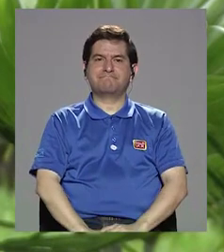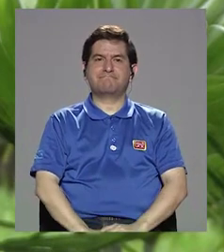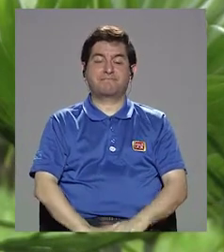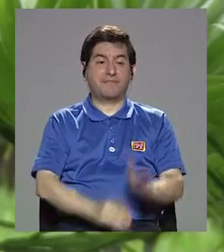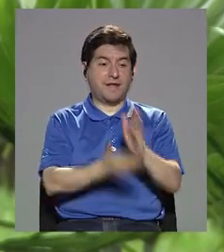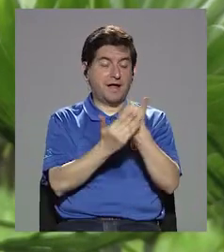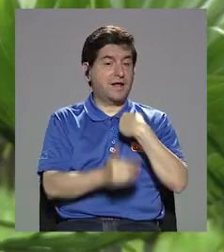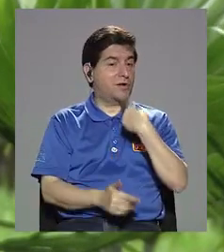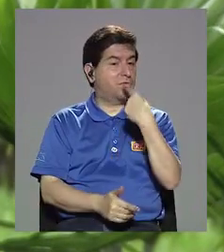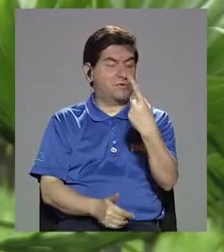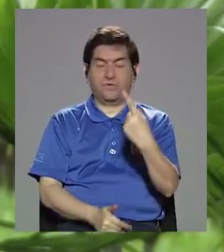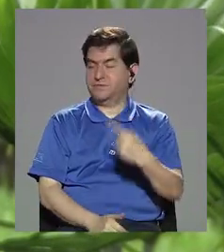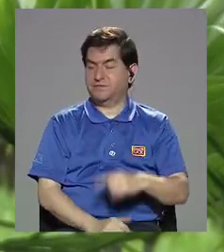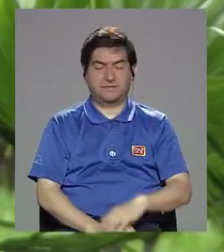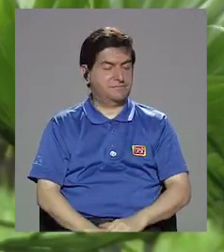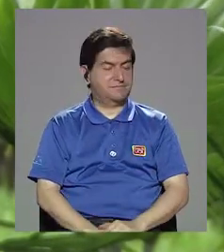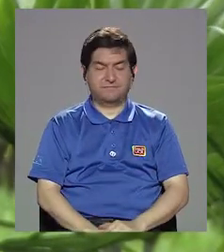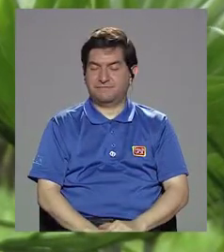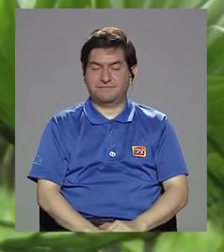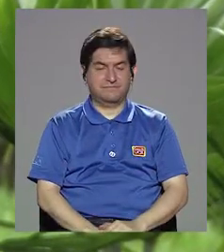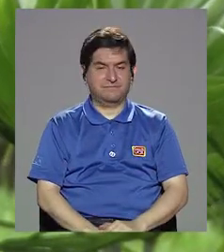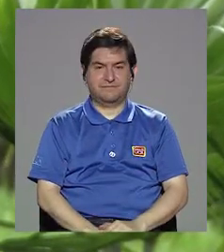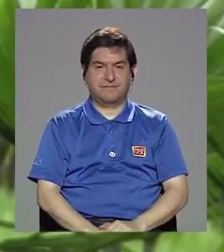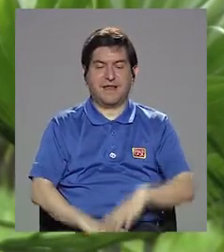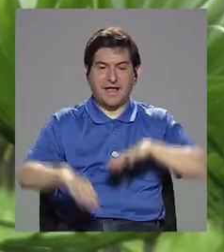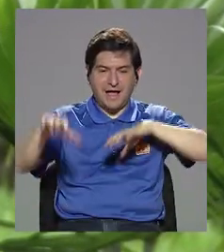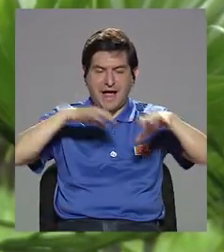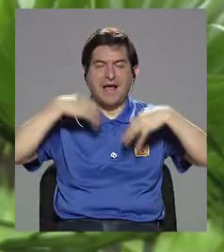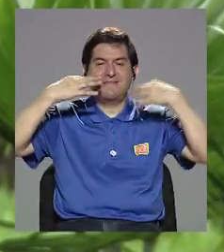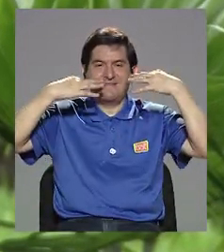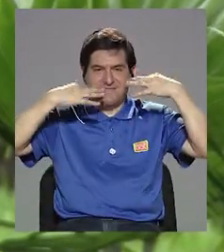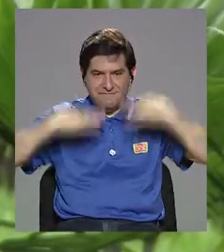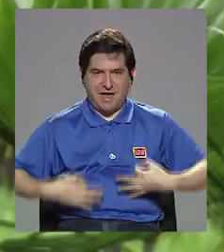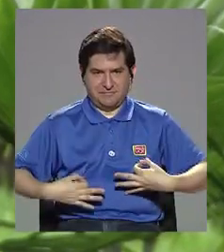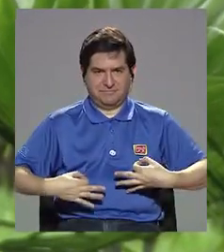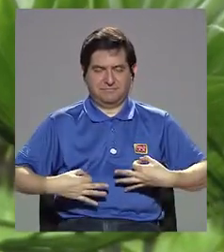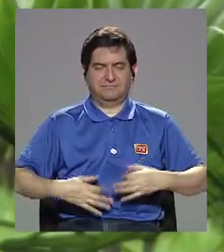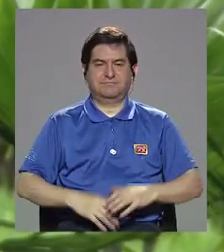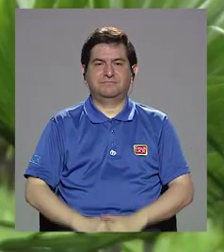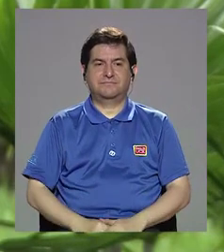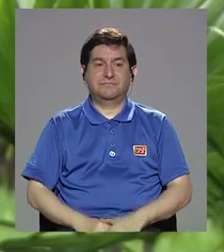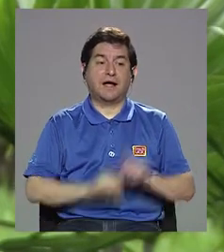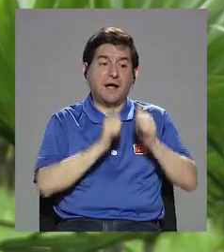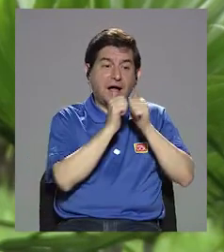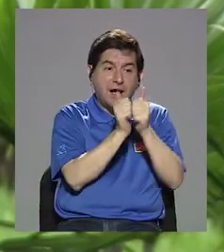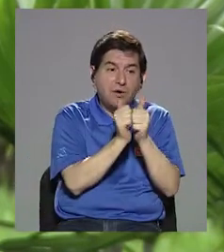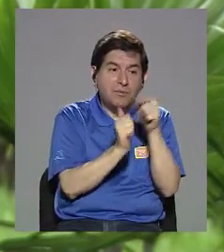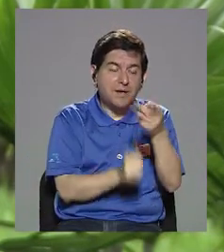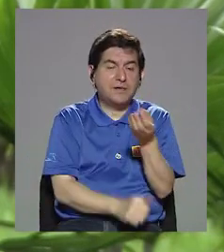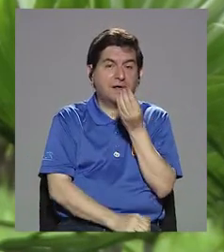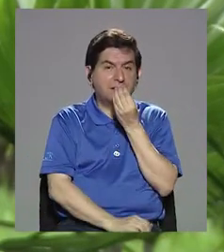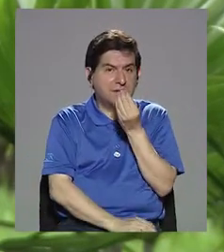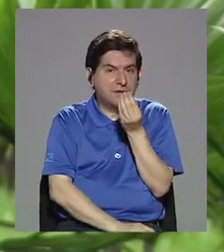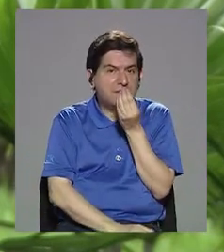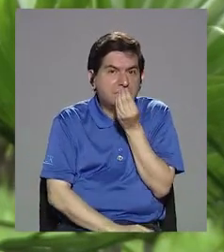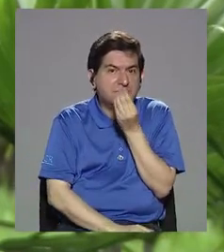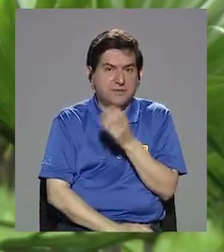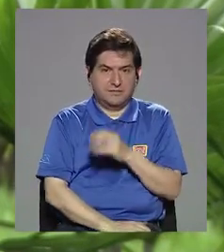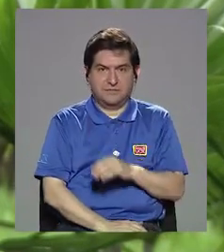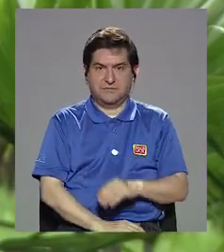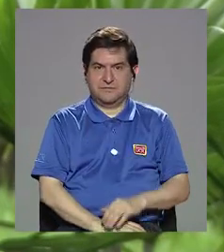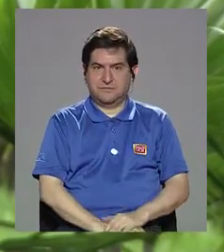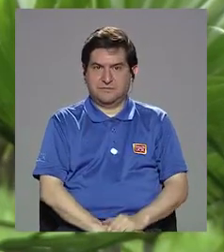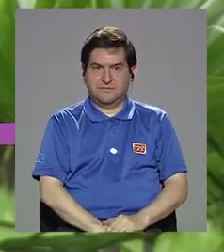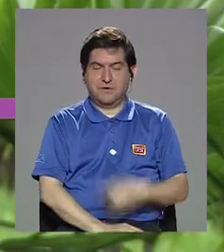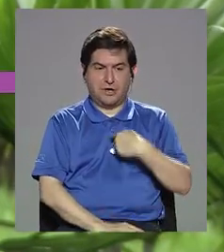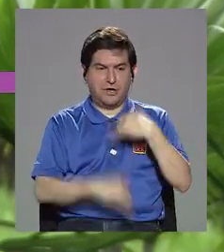Hay algo que no he mencionado y es la actividad física. Entonces, acompañado de esta dieta que